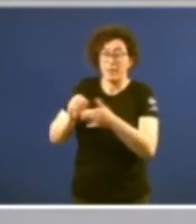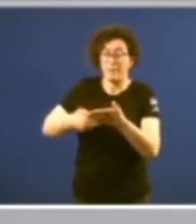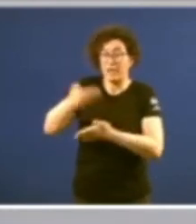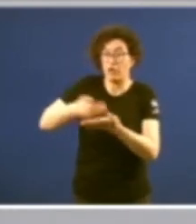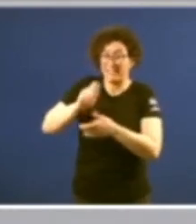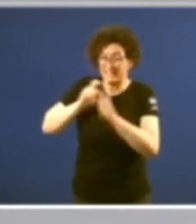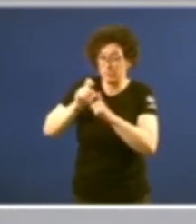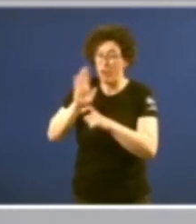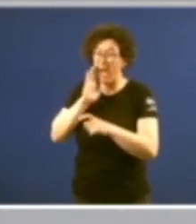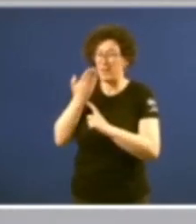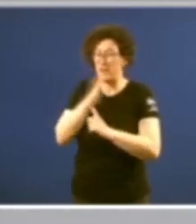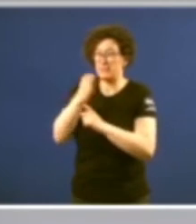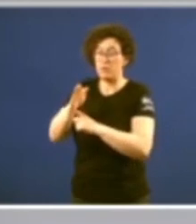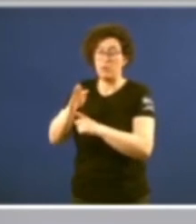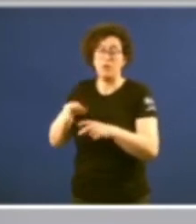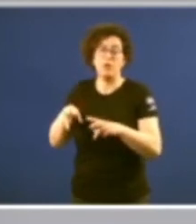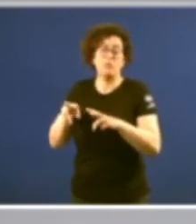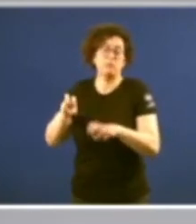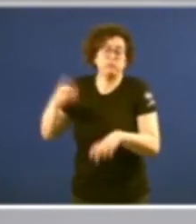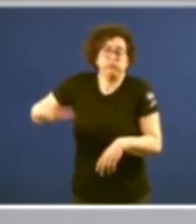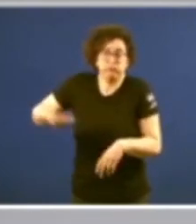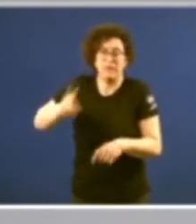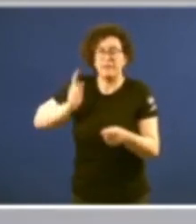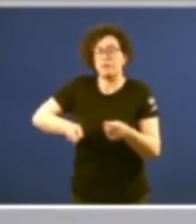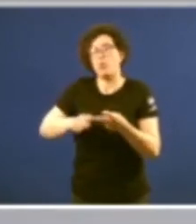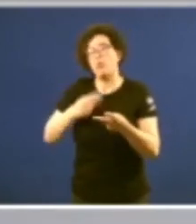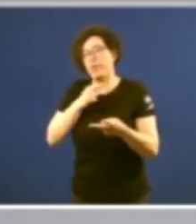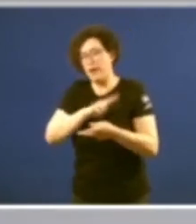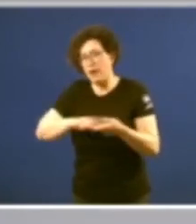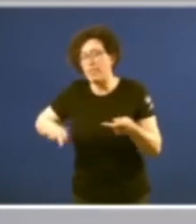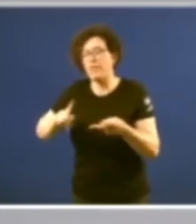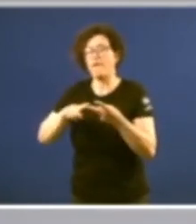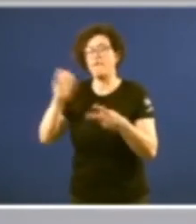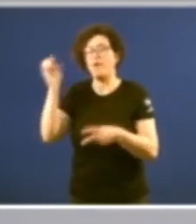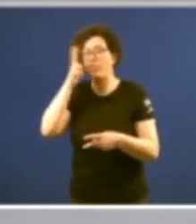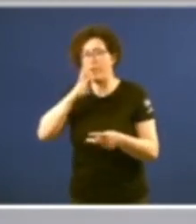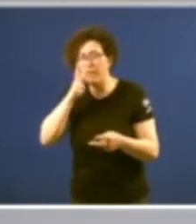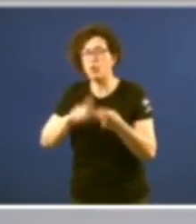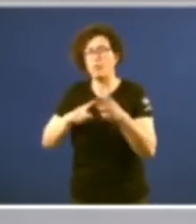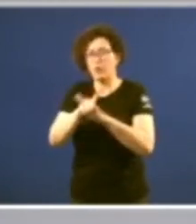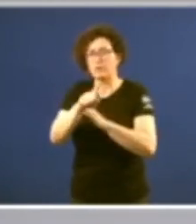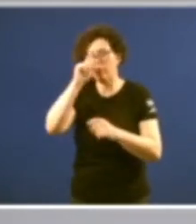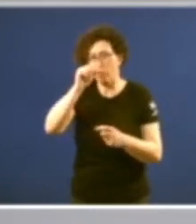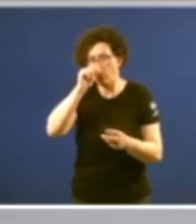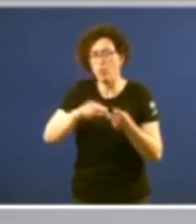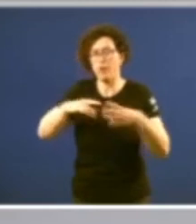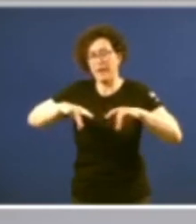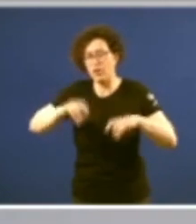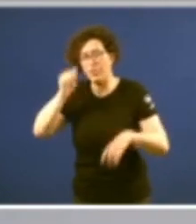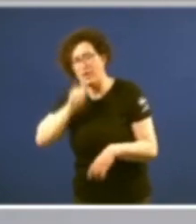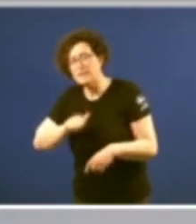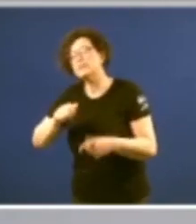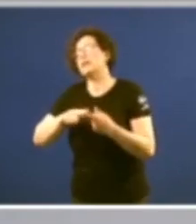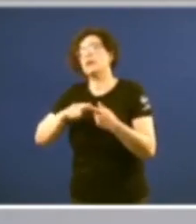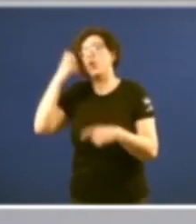polos primeros jornalistas de Galicia o director de la voz de Galicia del Faro de Vigo o progreso de Lugo da región de Ourense do Correo